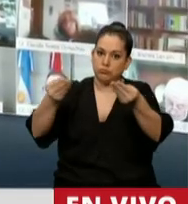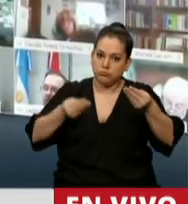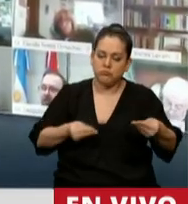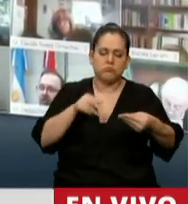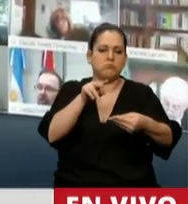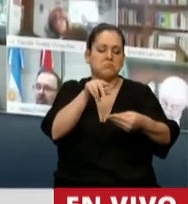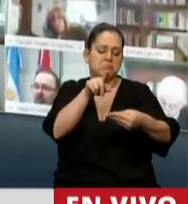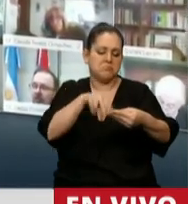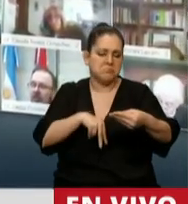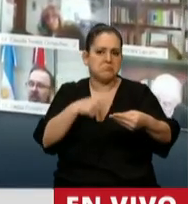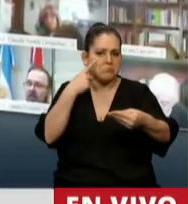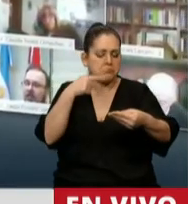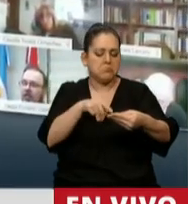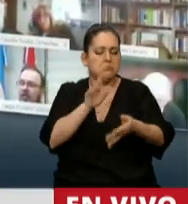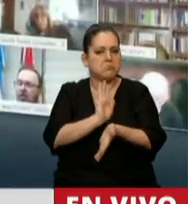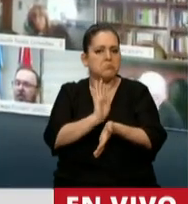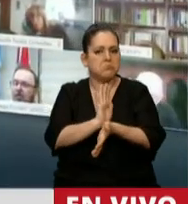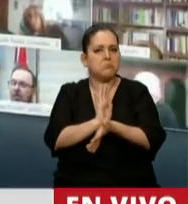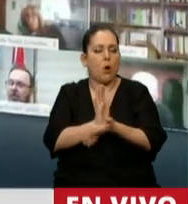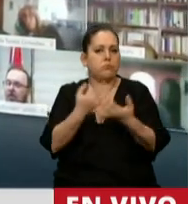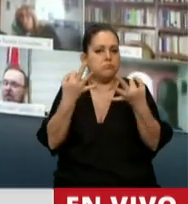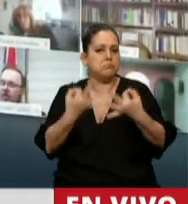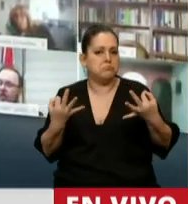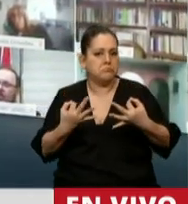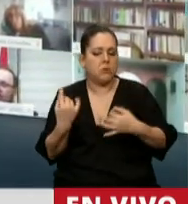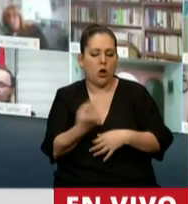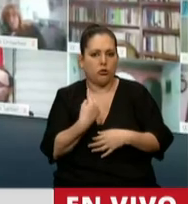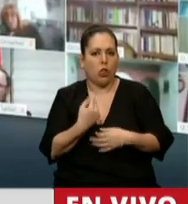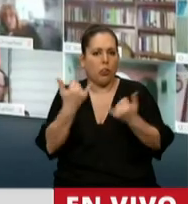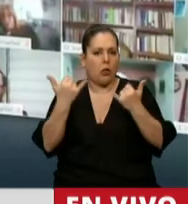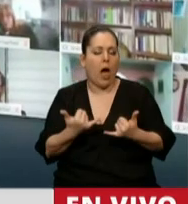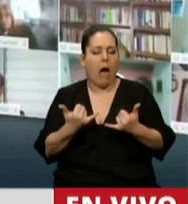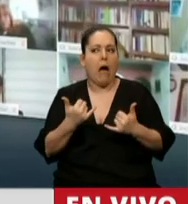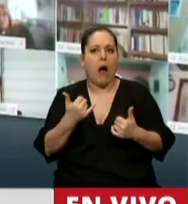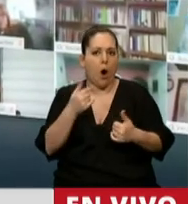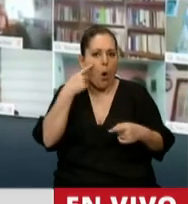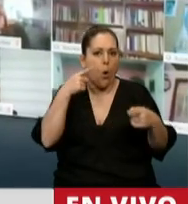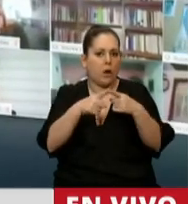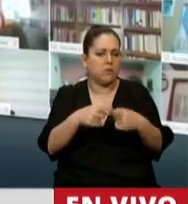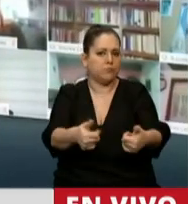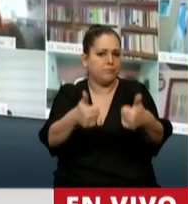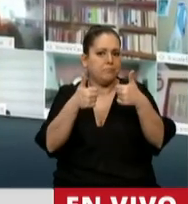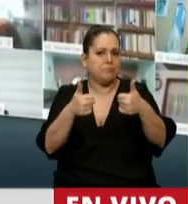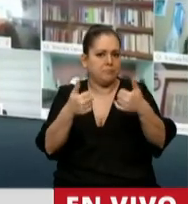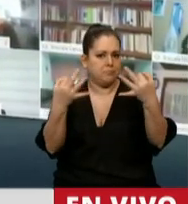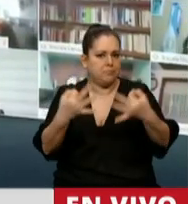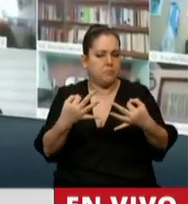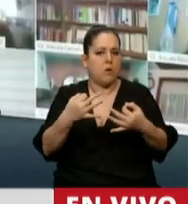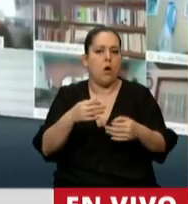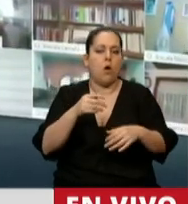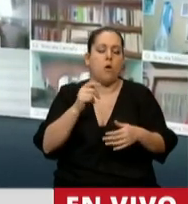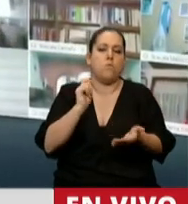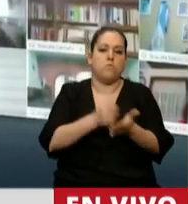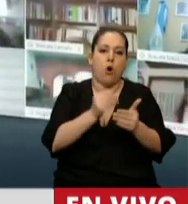nos ha sincerado. Todos tienen fines loables con un caballo de Troya. Moratoria,